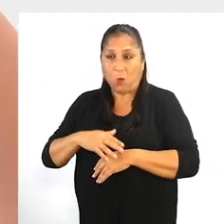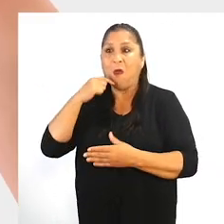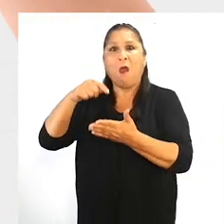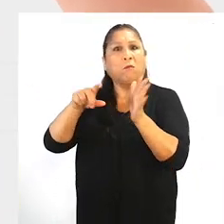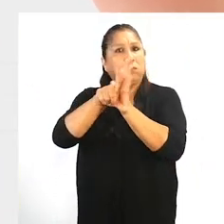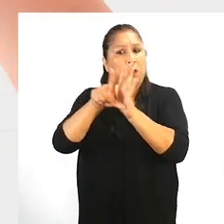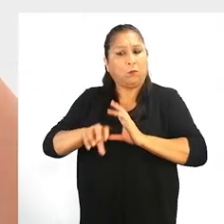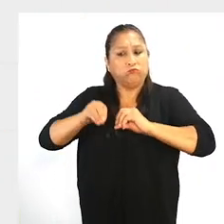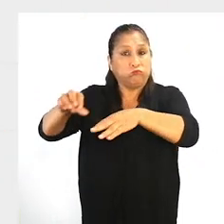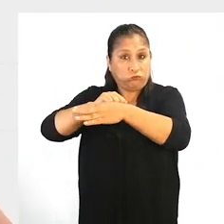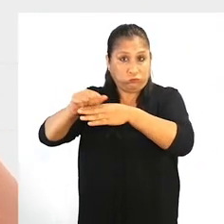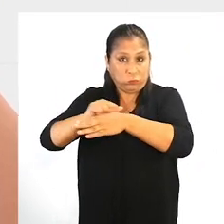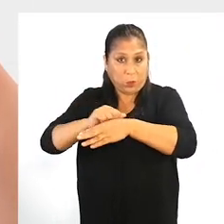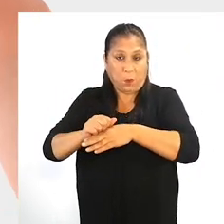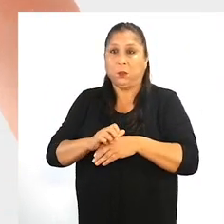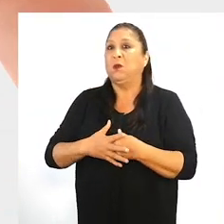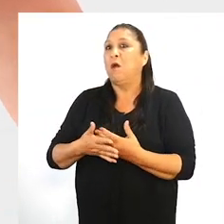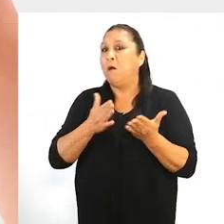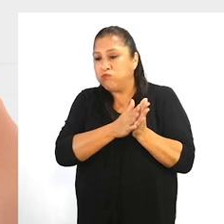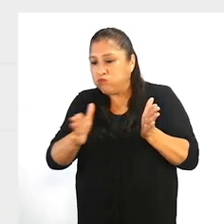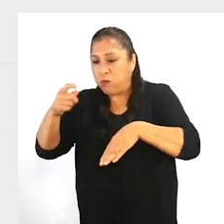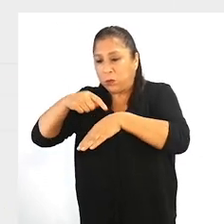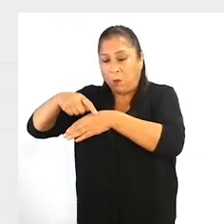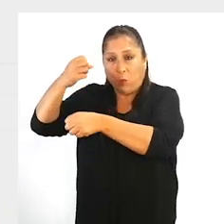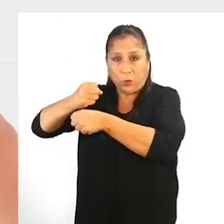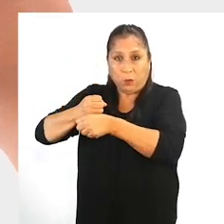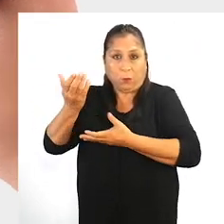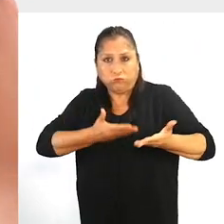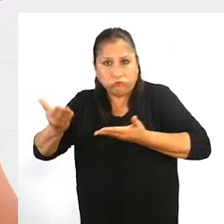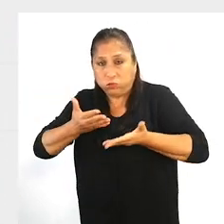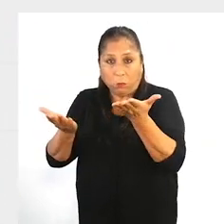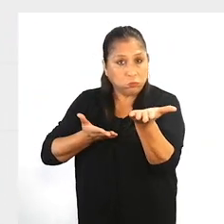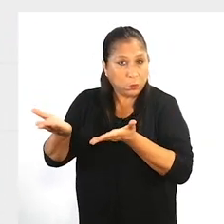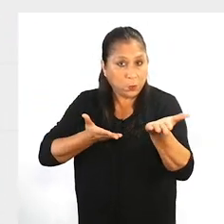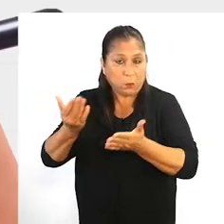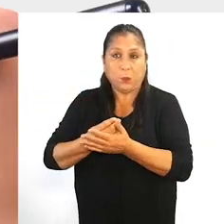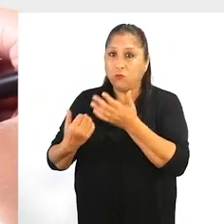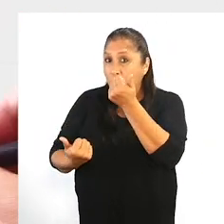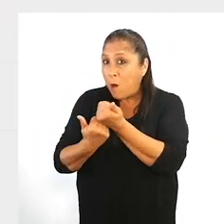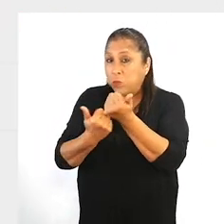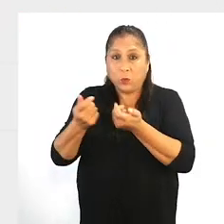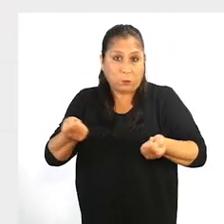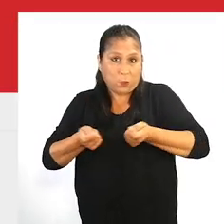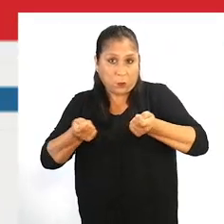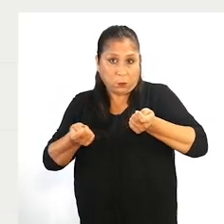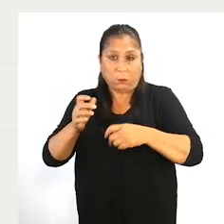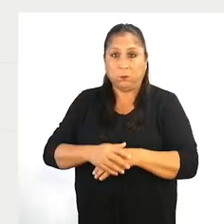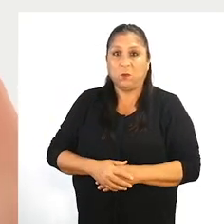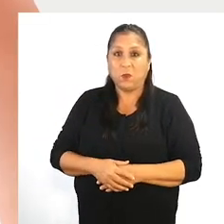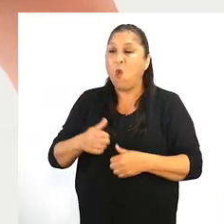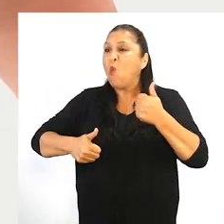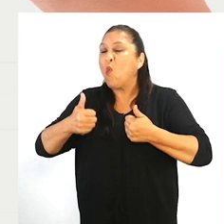determinación de legislación aplicable, totalización de periodos, exportación de prestaciones, colaboración administrativa.